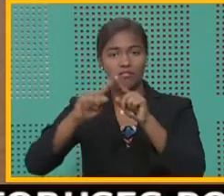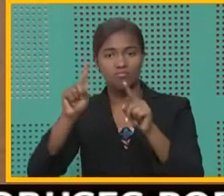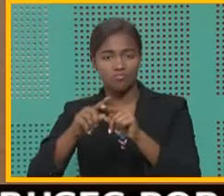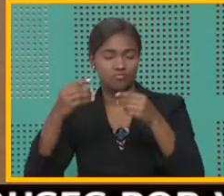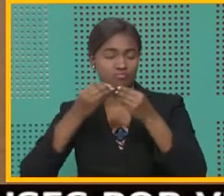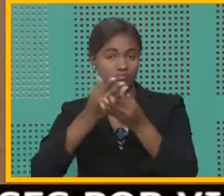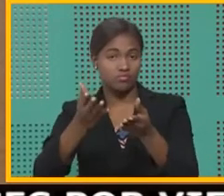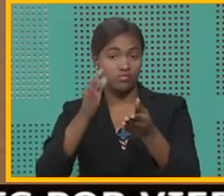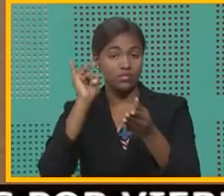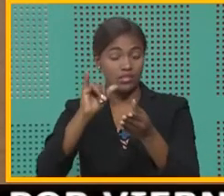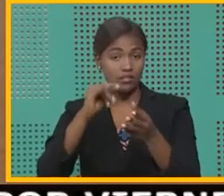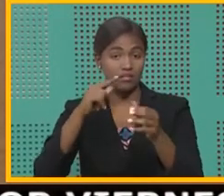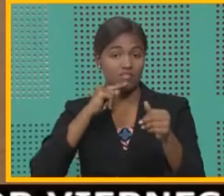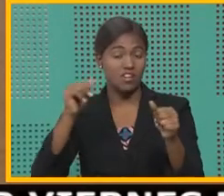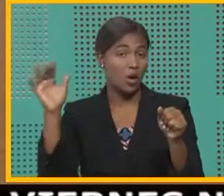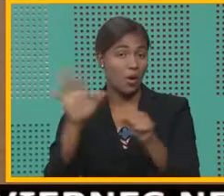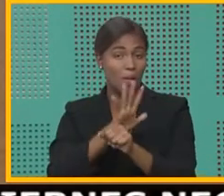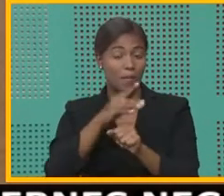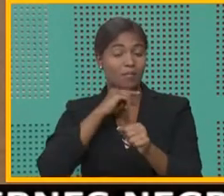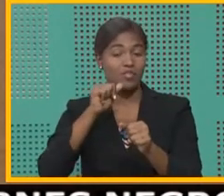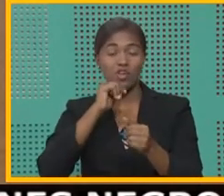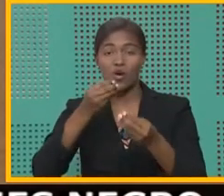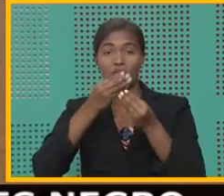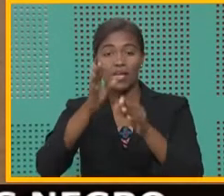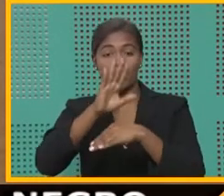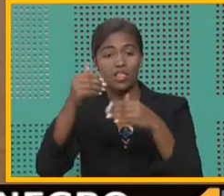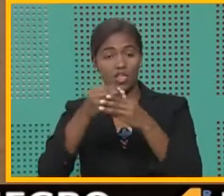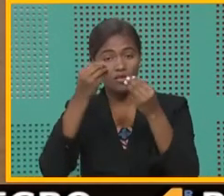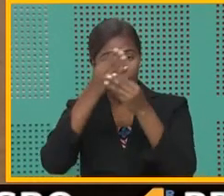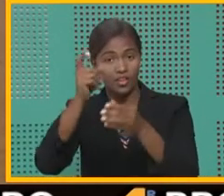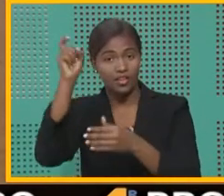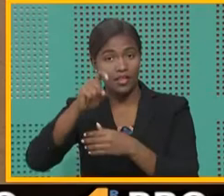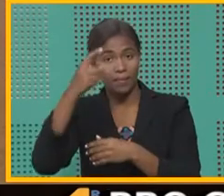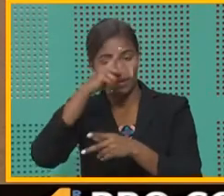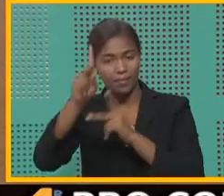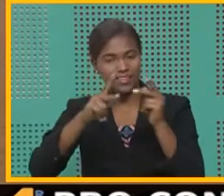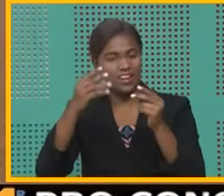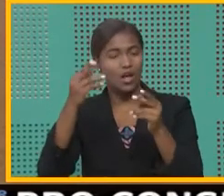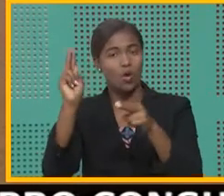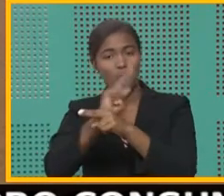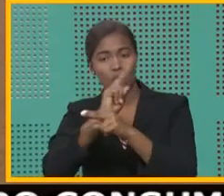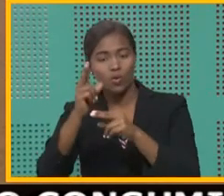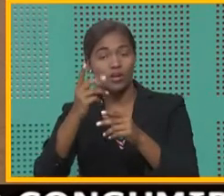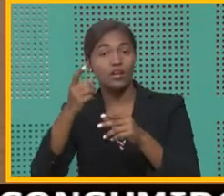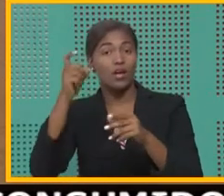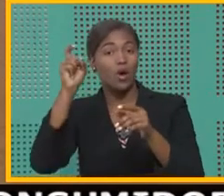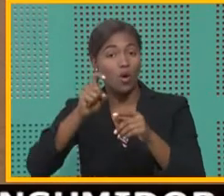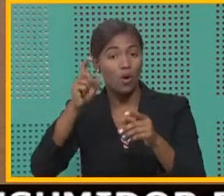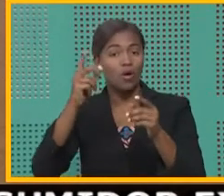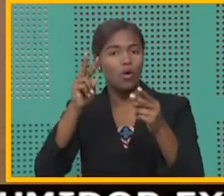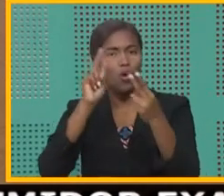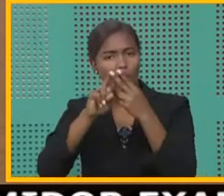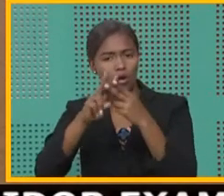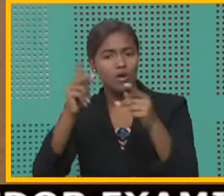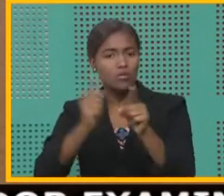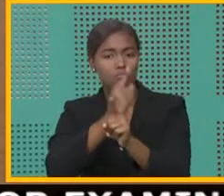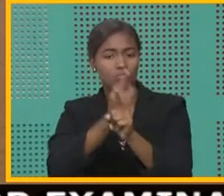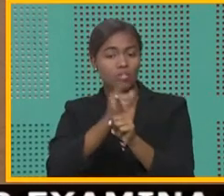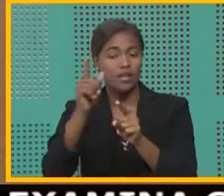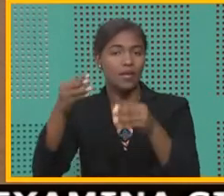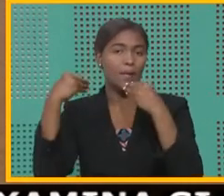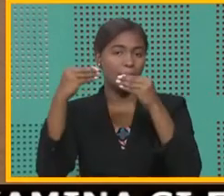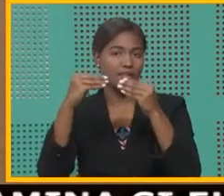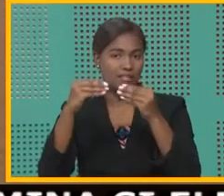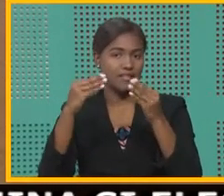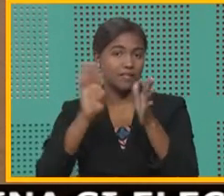Esa publicidad incompleta no ofrece toda la información necesaria para que los consumidores conozcan con exactitud la oferta que están adquiriendo.